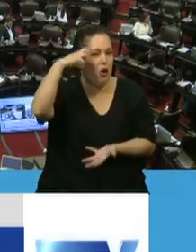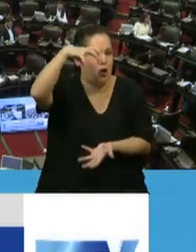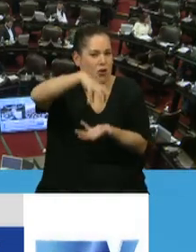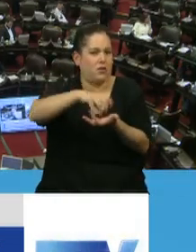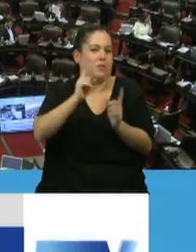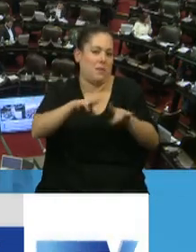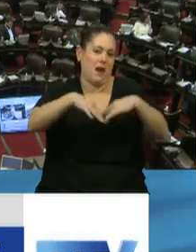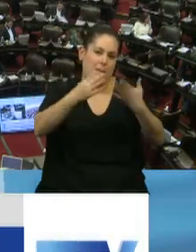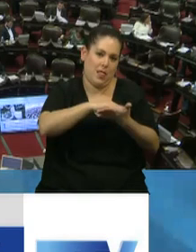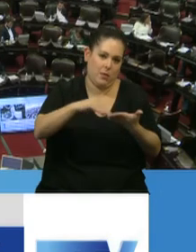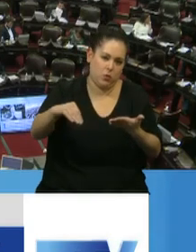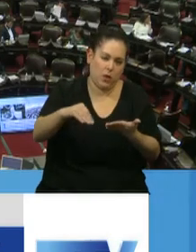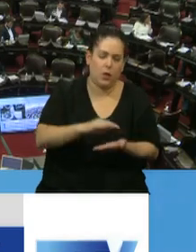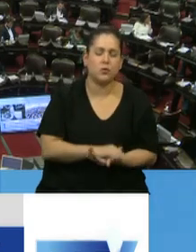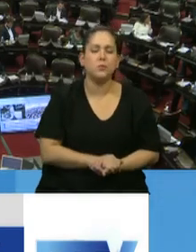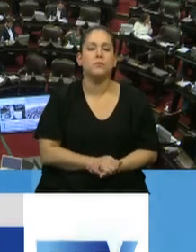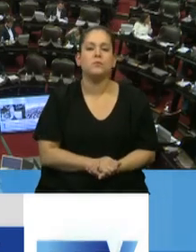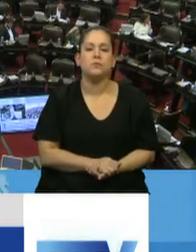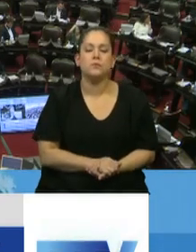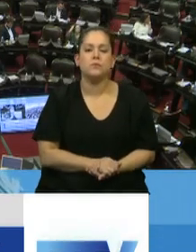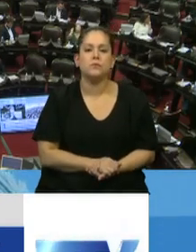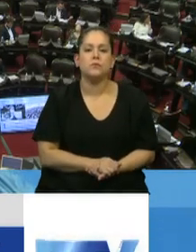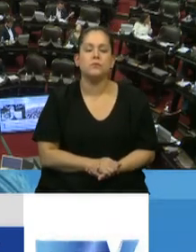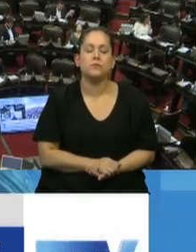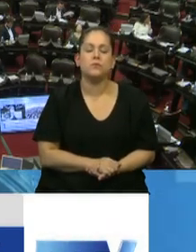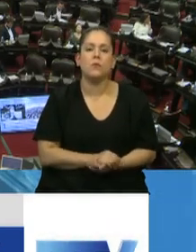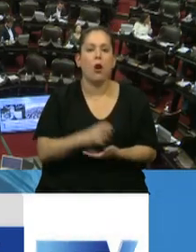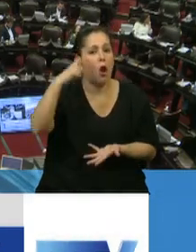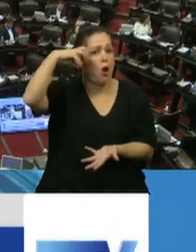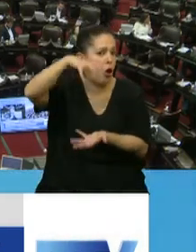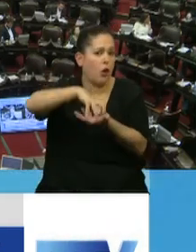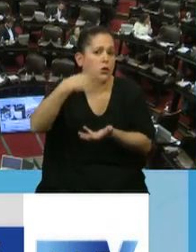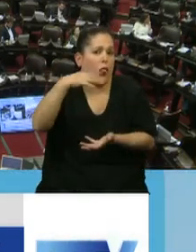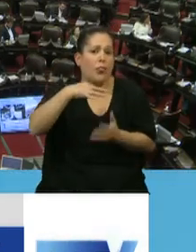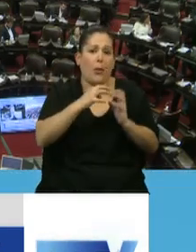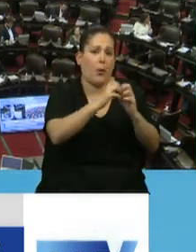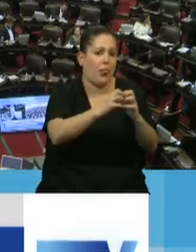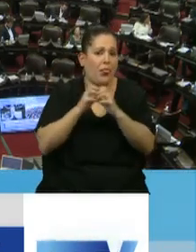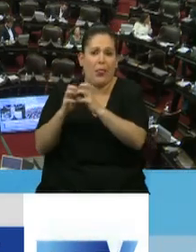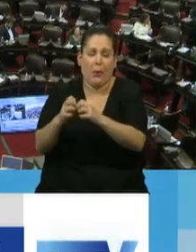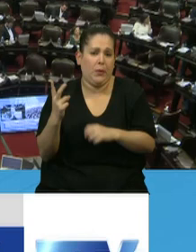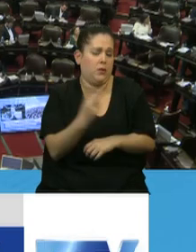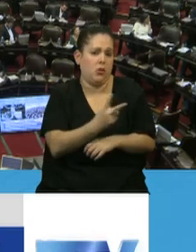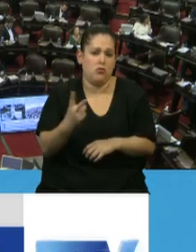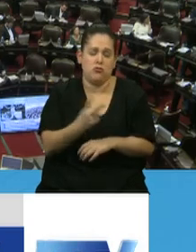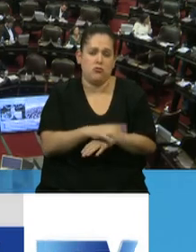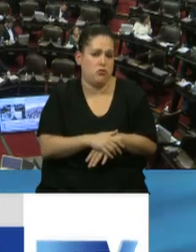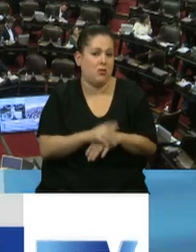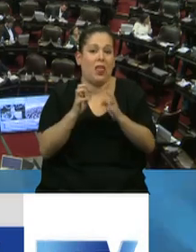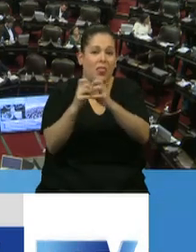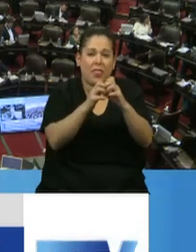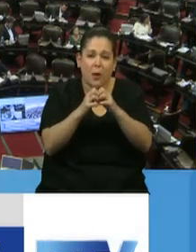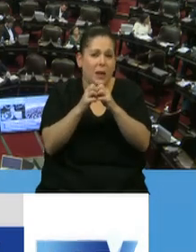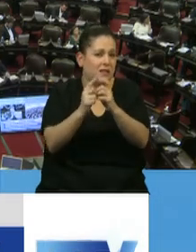esta Cámara de Diputados. Y el Congreso tiene que debatir. Y este debate que es necesario